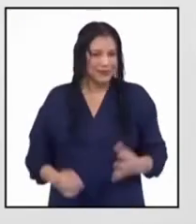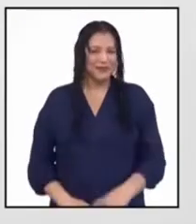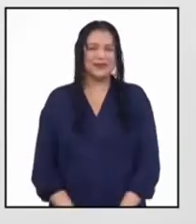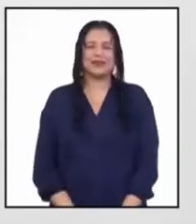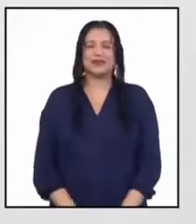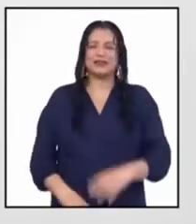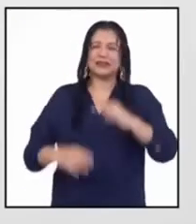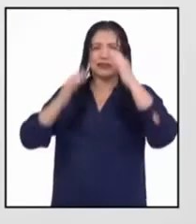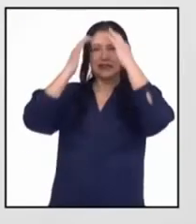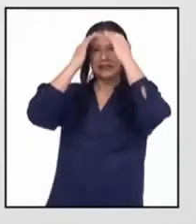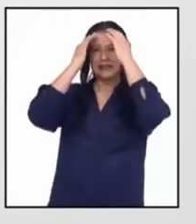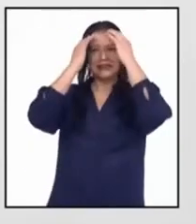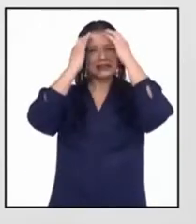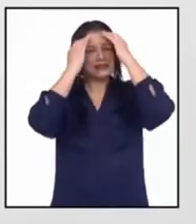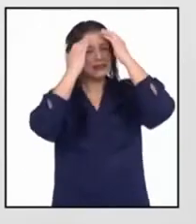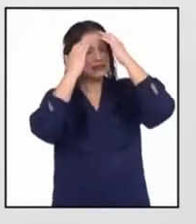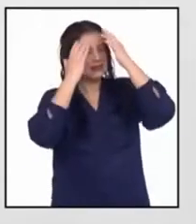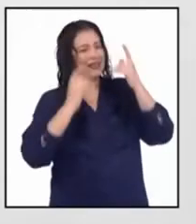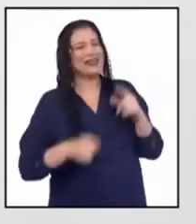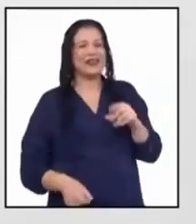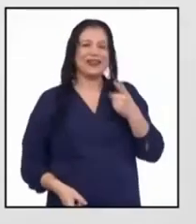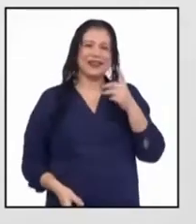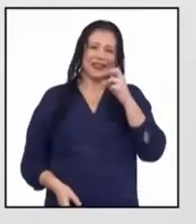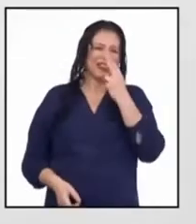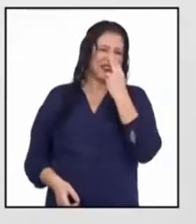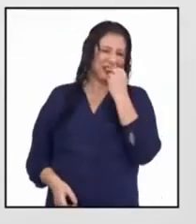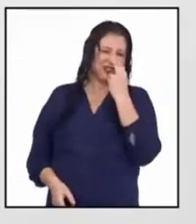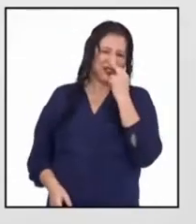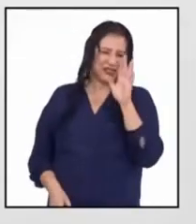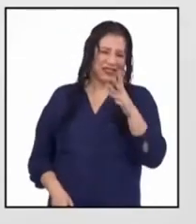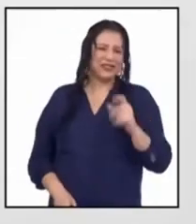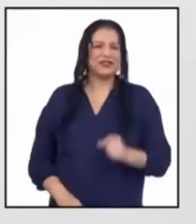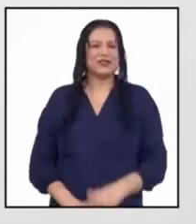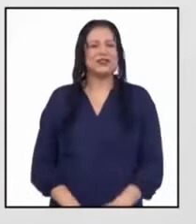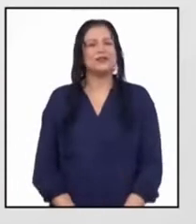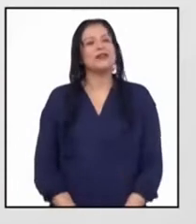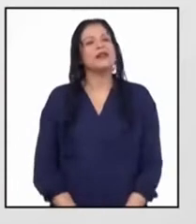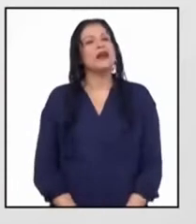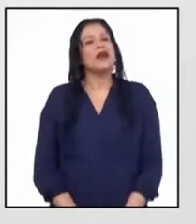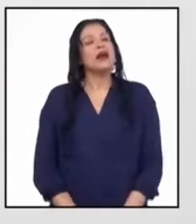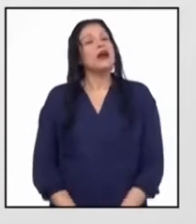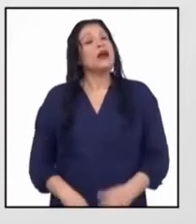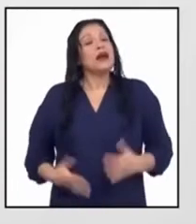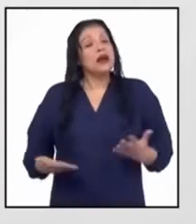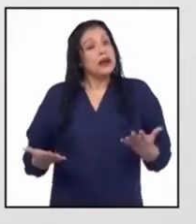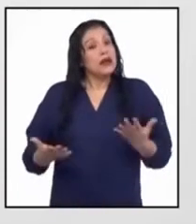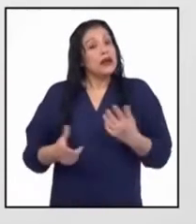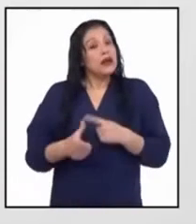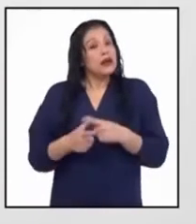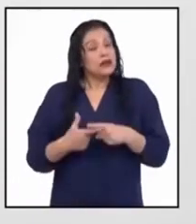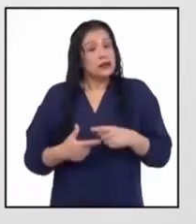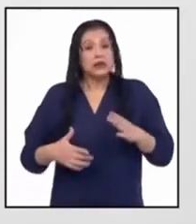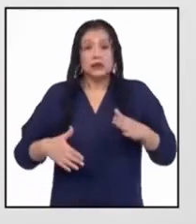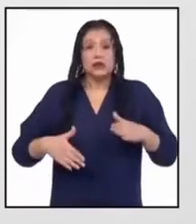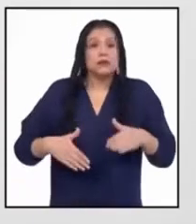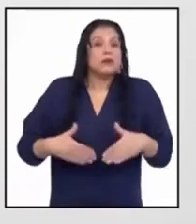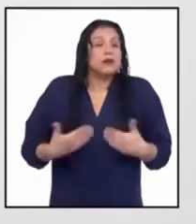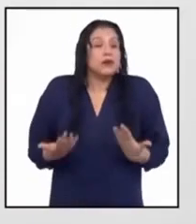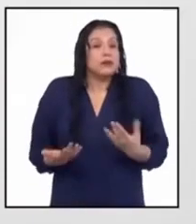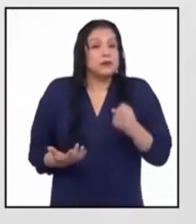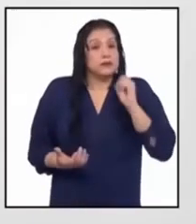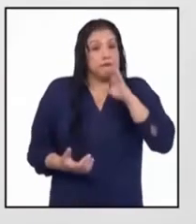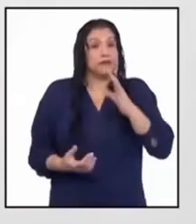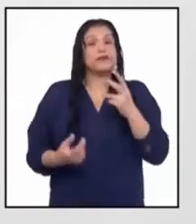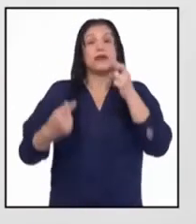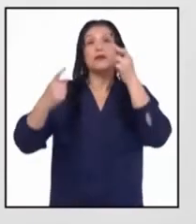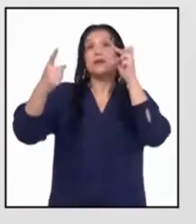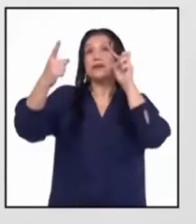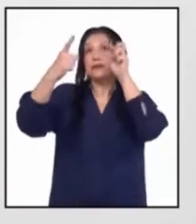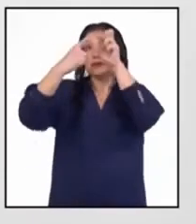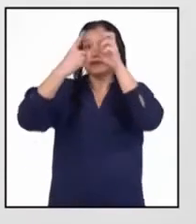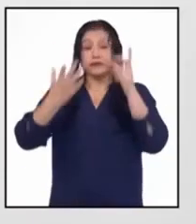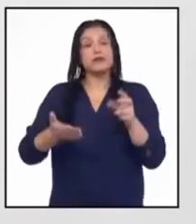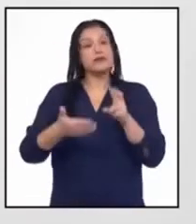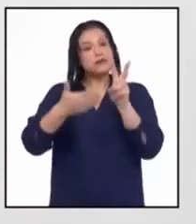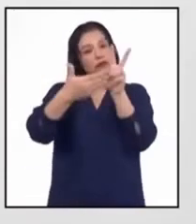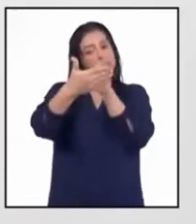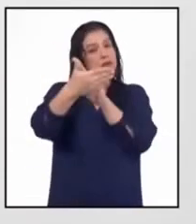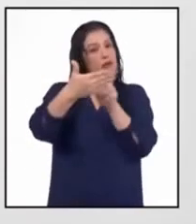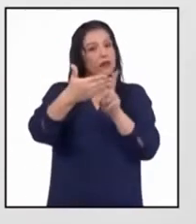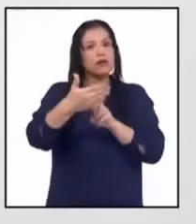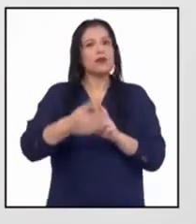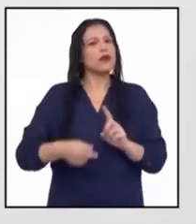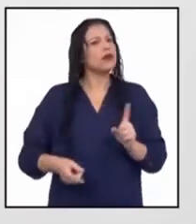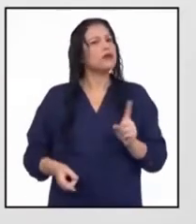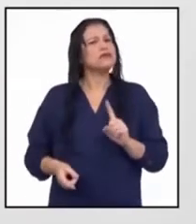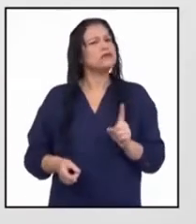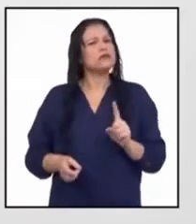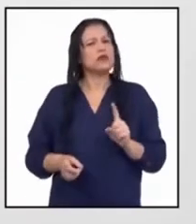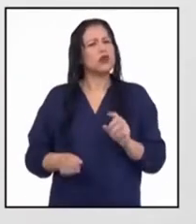¡Ay, qué ocurrente! Entonces, ¿podríamos decir que el propósito del texto no está